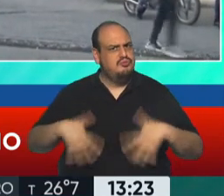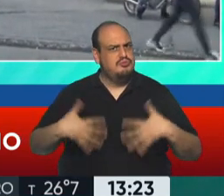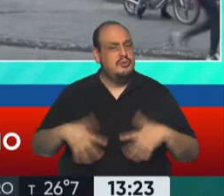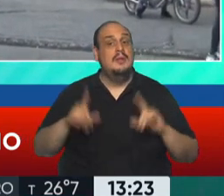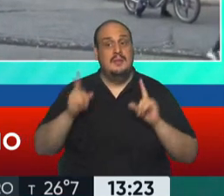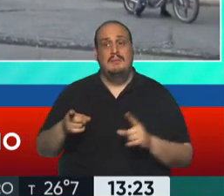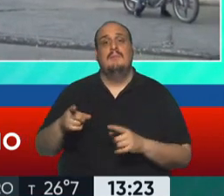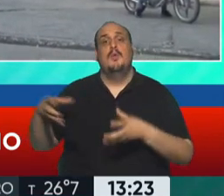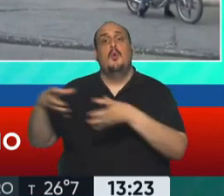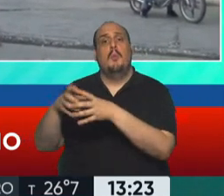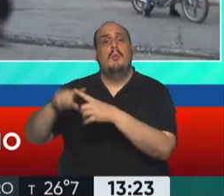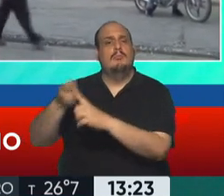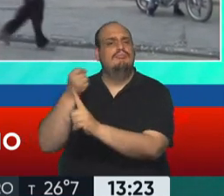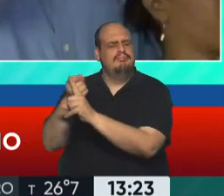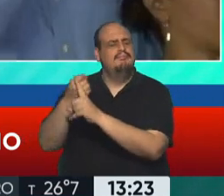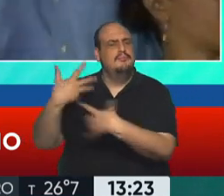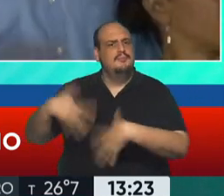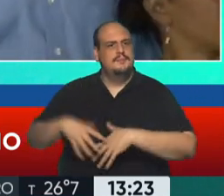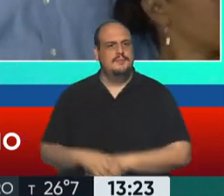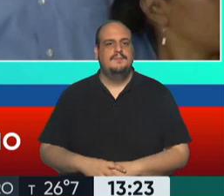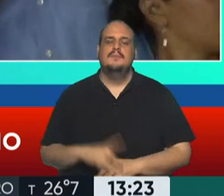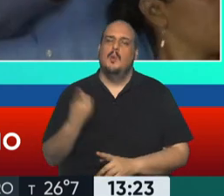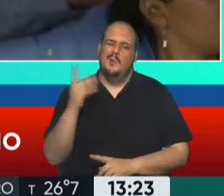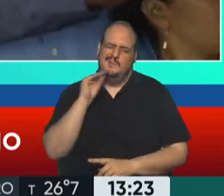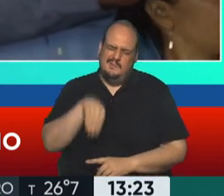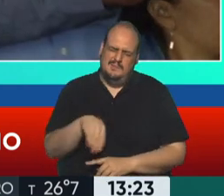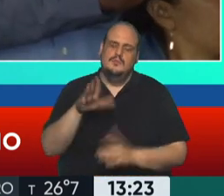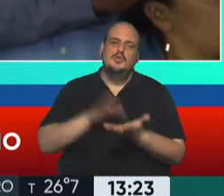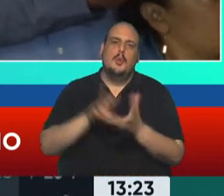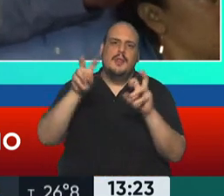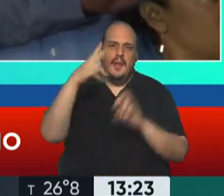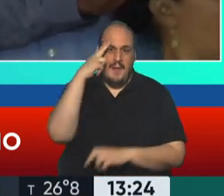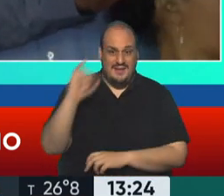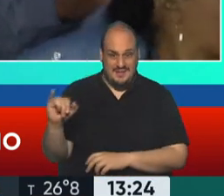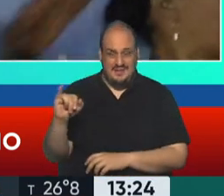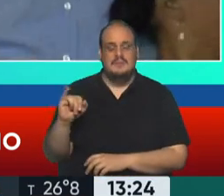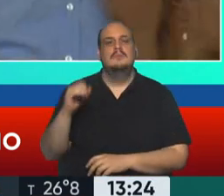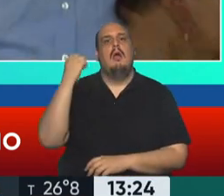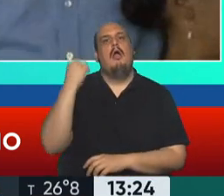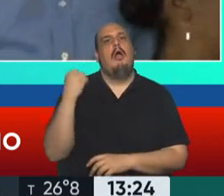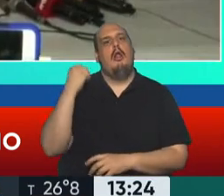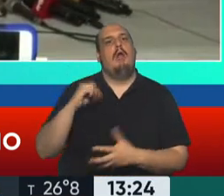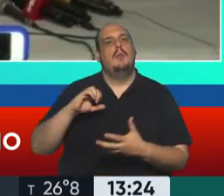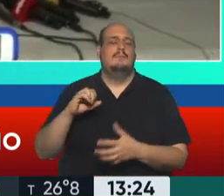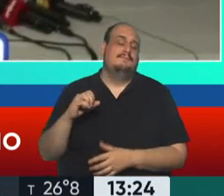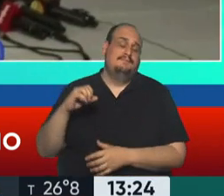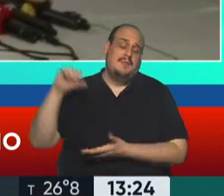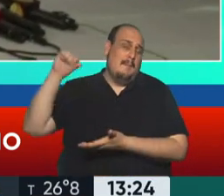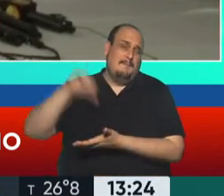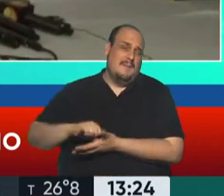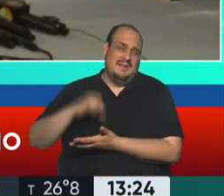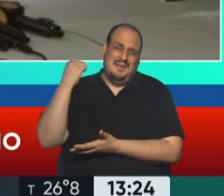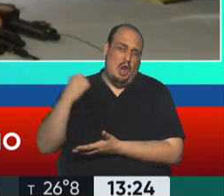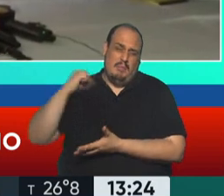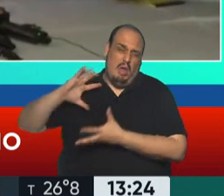la dirigencia política. Sí, y esto se sobreimprime, un último comentario sobre Haití, sobre la crisis económica histórica de Haití, un país devastado